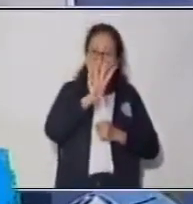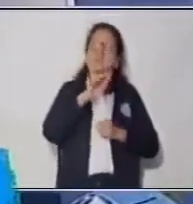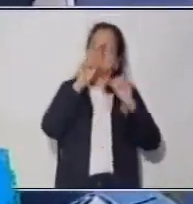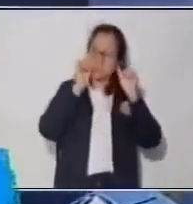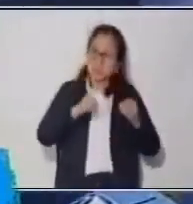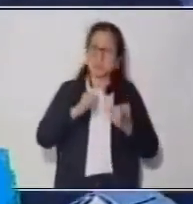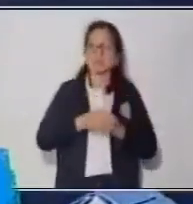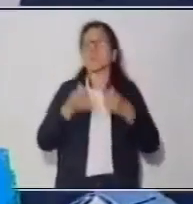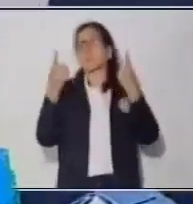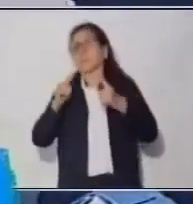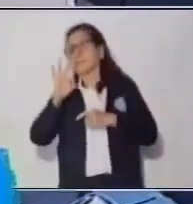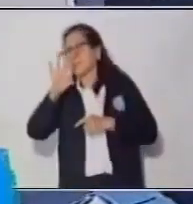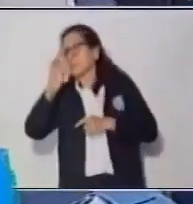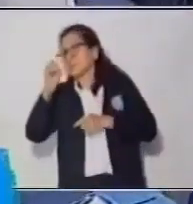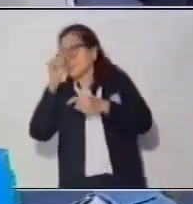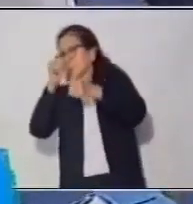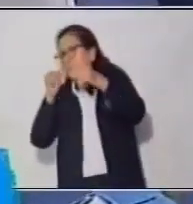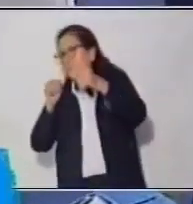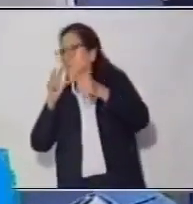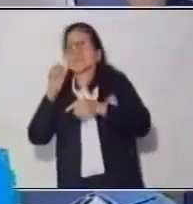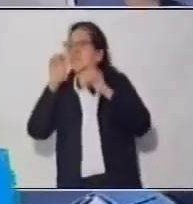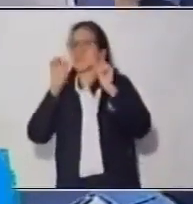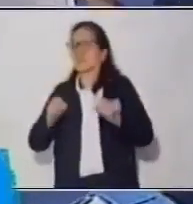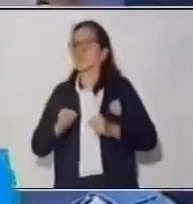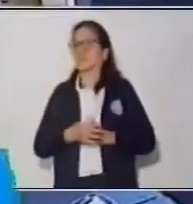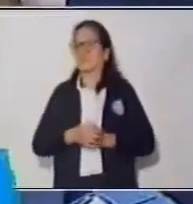Pero no es divisible dentro de 30.